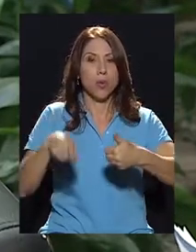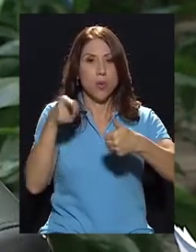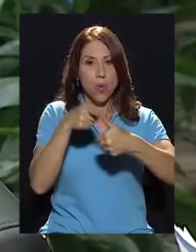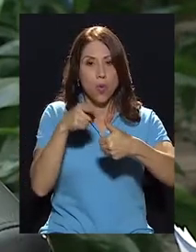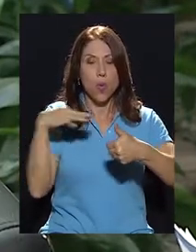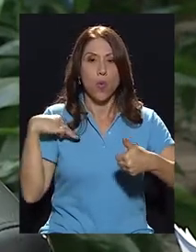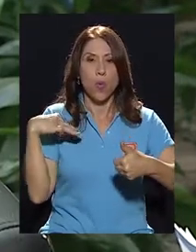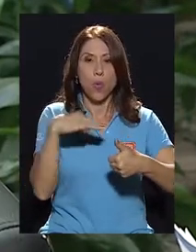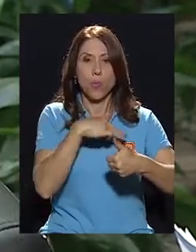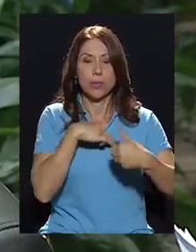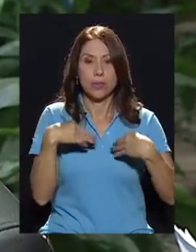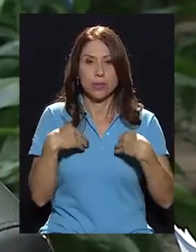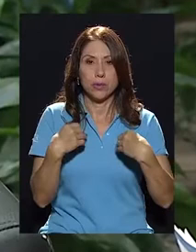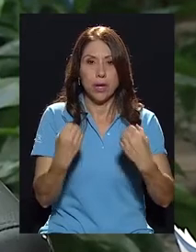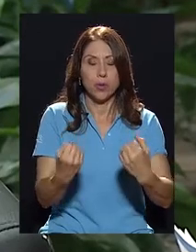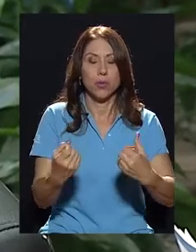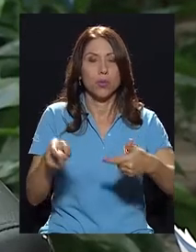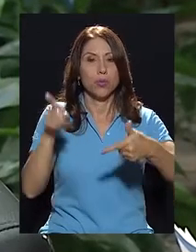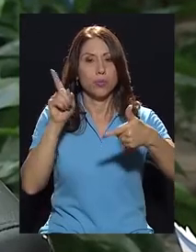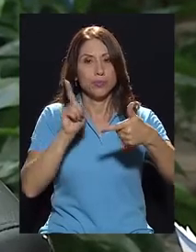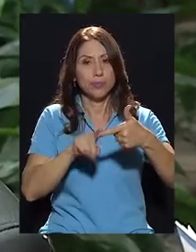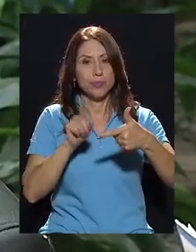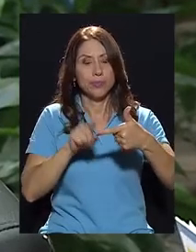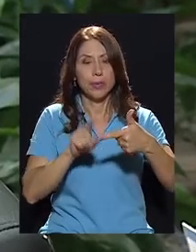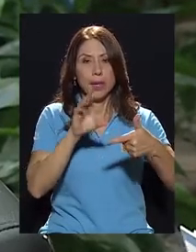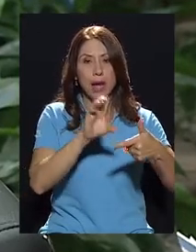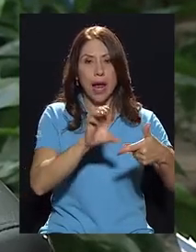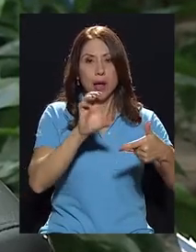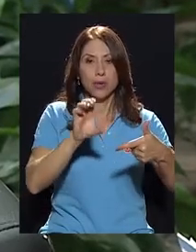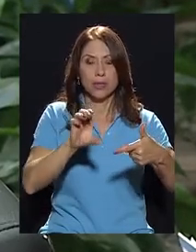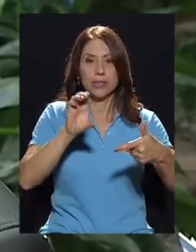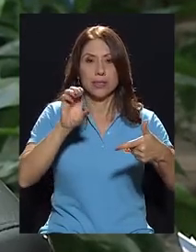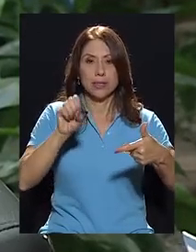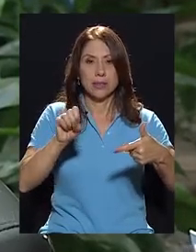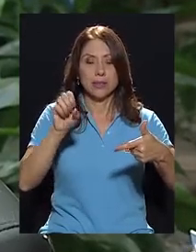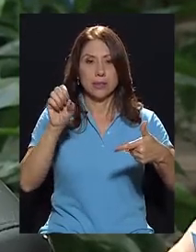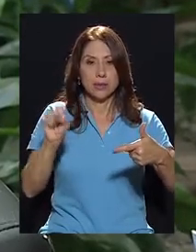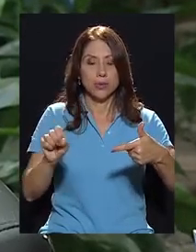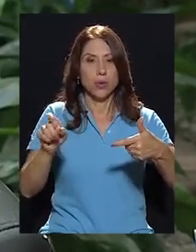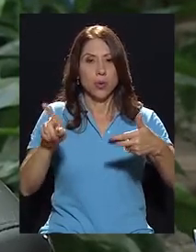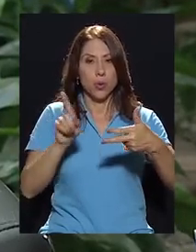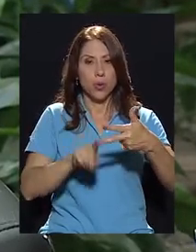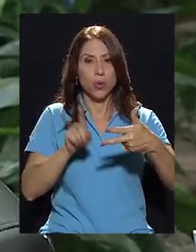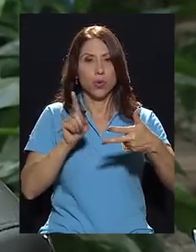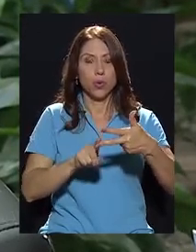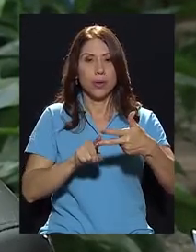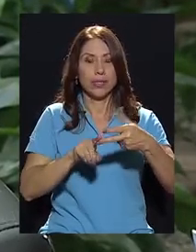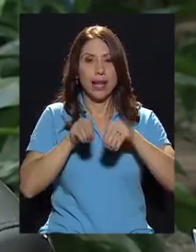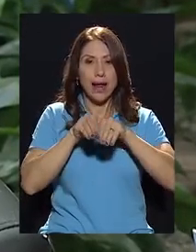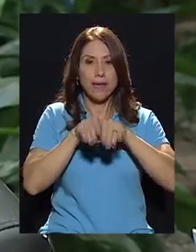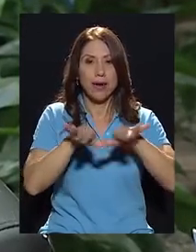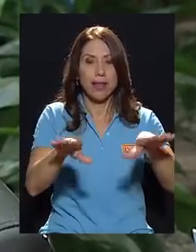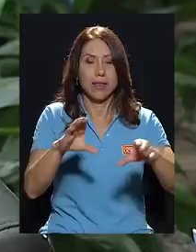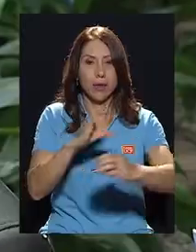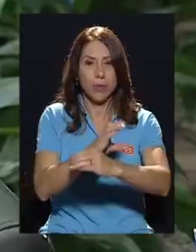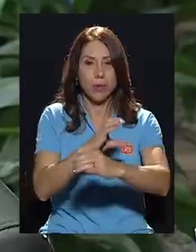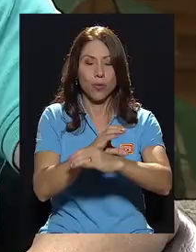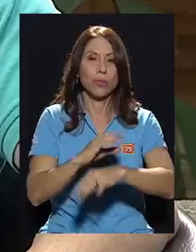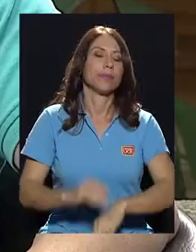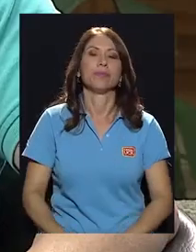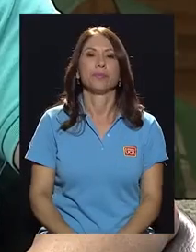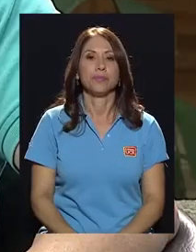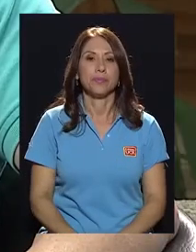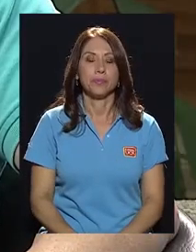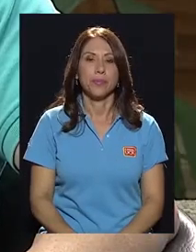Uno es el Ministerio de Salud, otro es la caja costarricense y otro es la red de cuido.